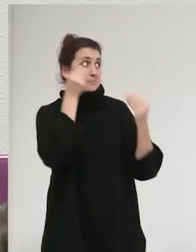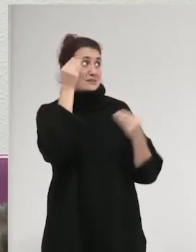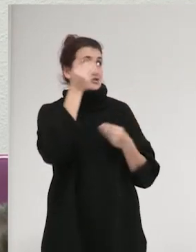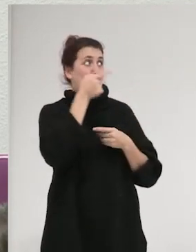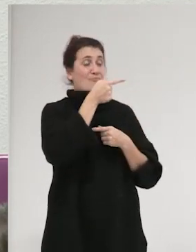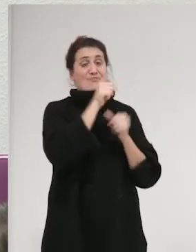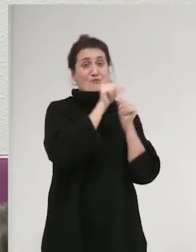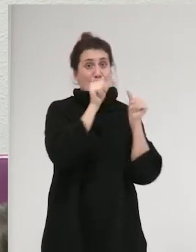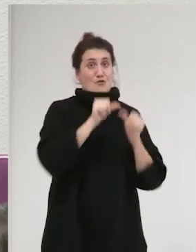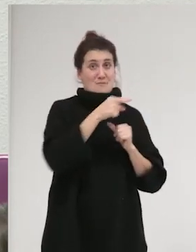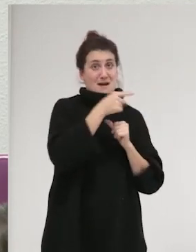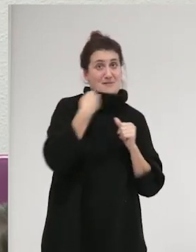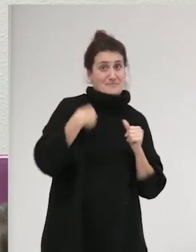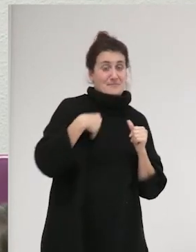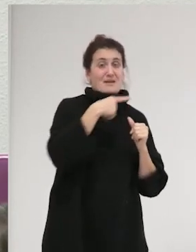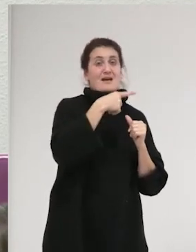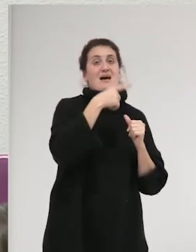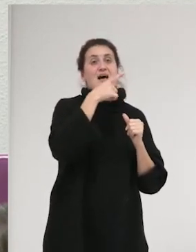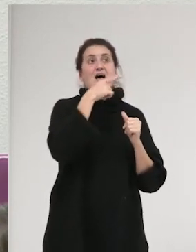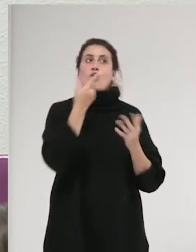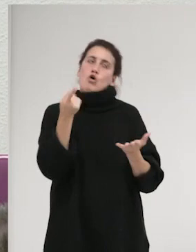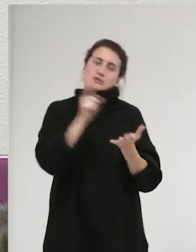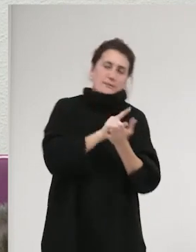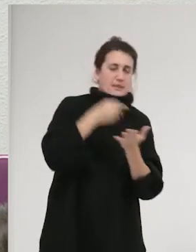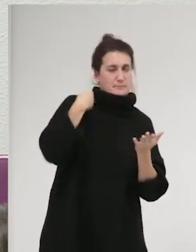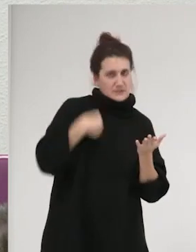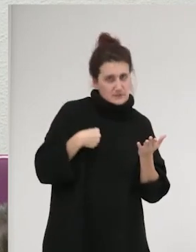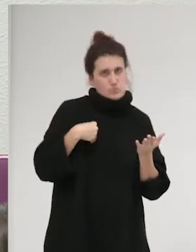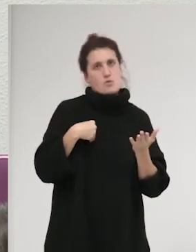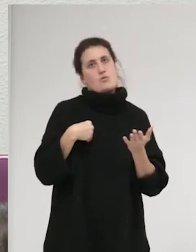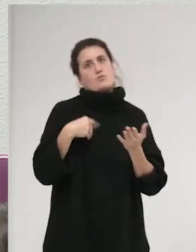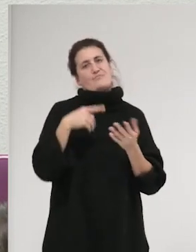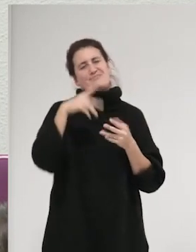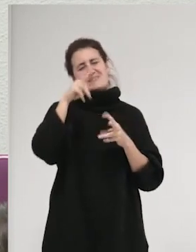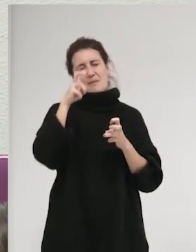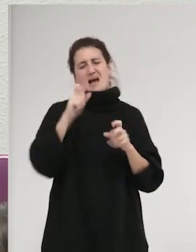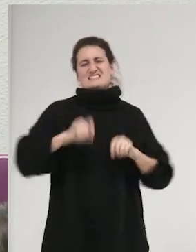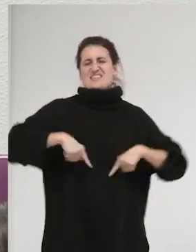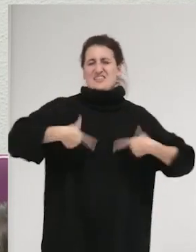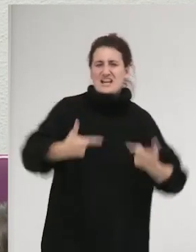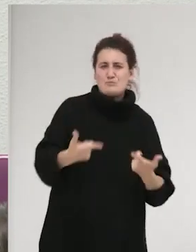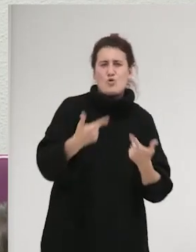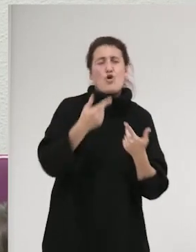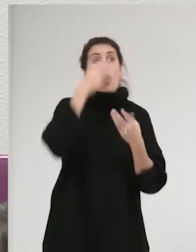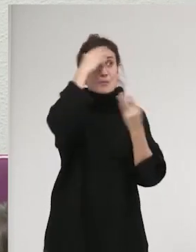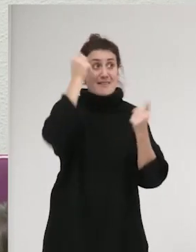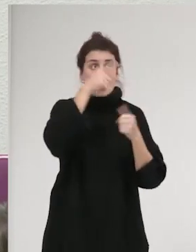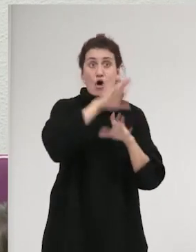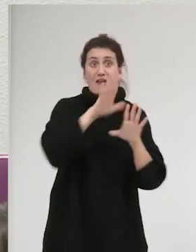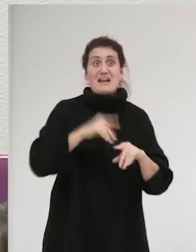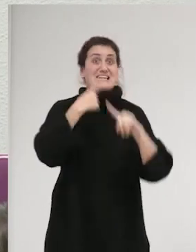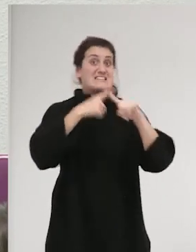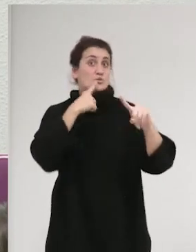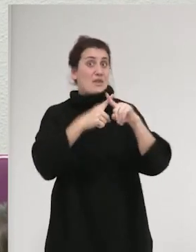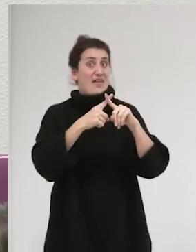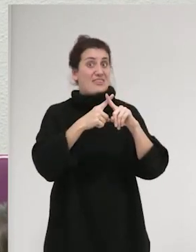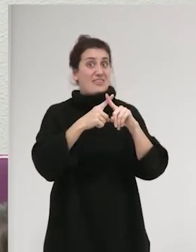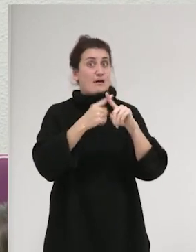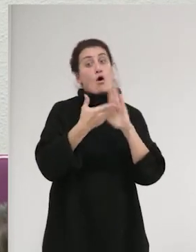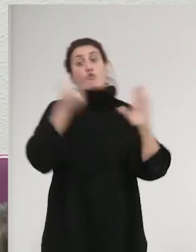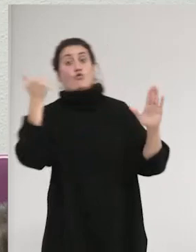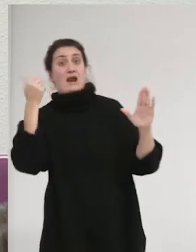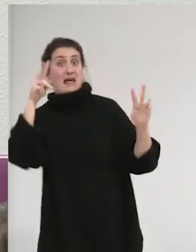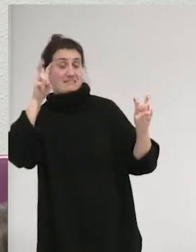de alguna forma, estamos volviendo a caer en cierto esencialismo y olvidando que al final la sexualidad no está exenta de